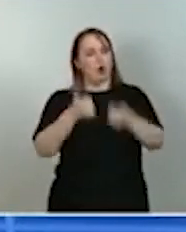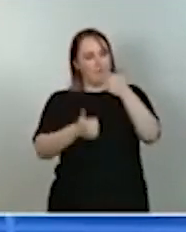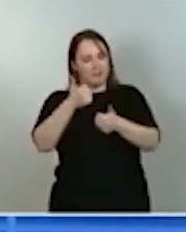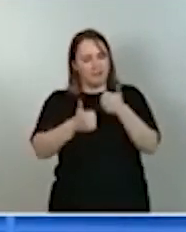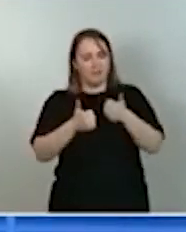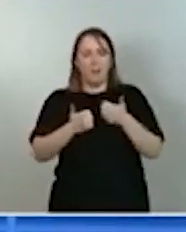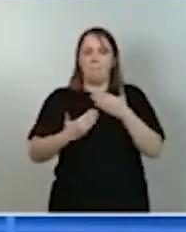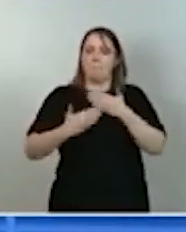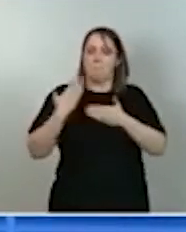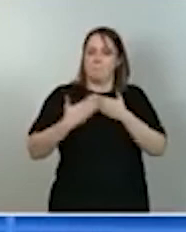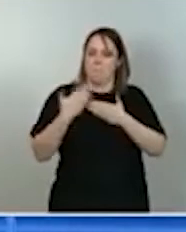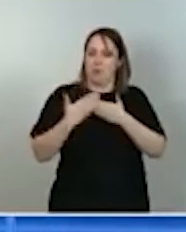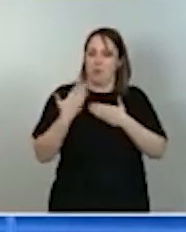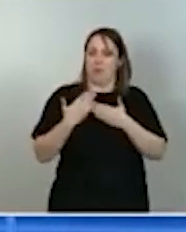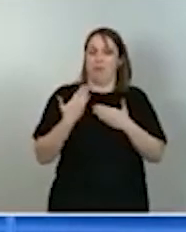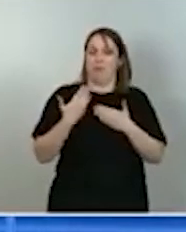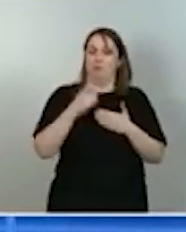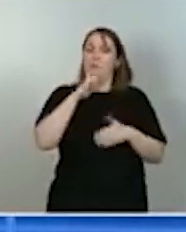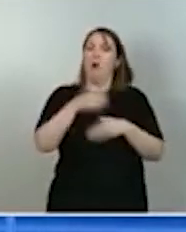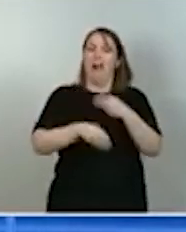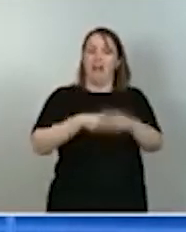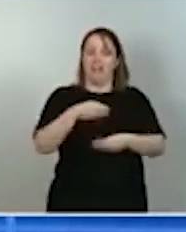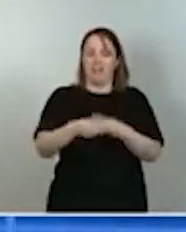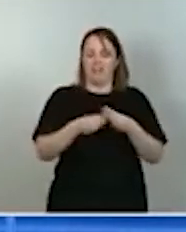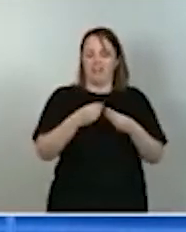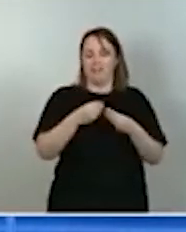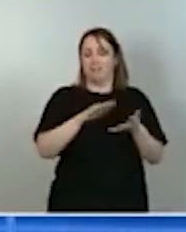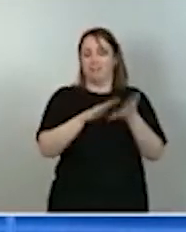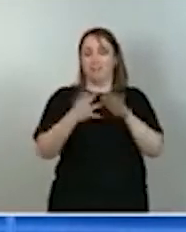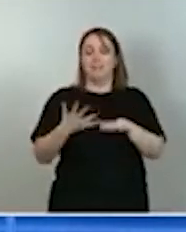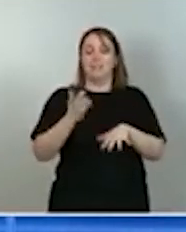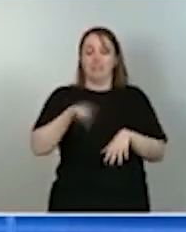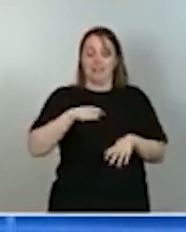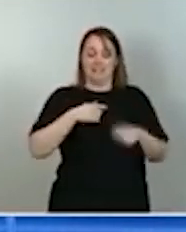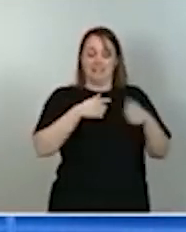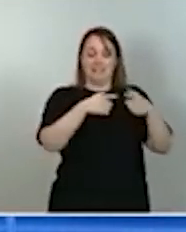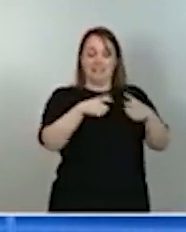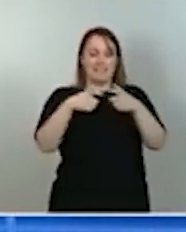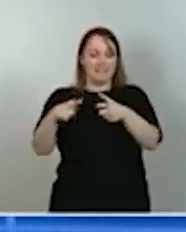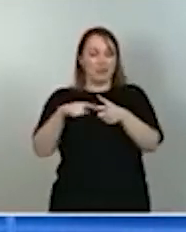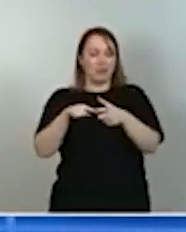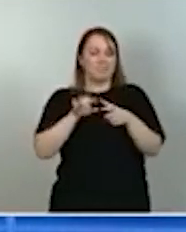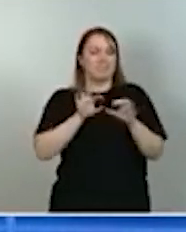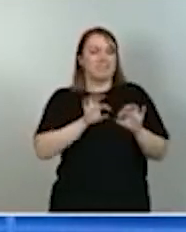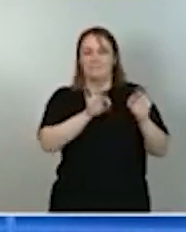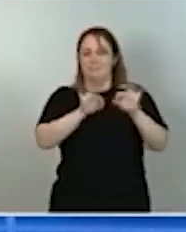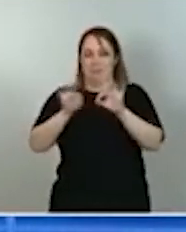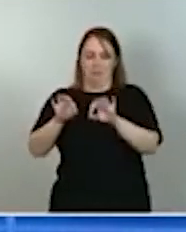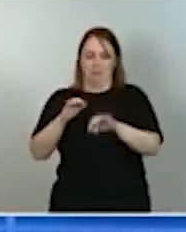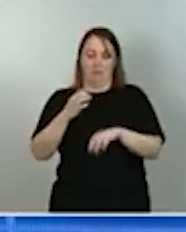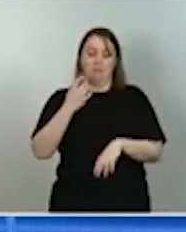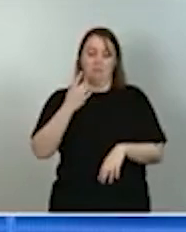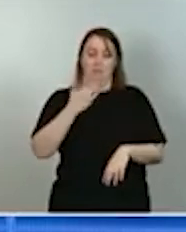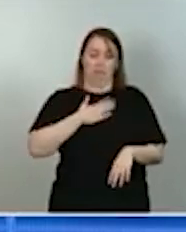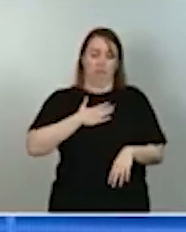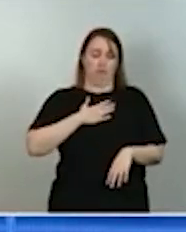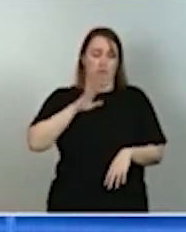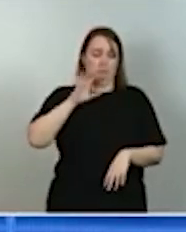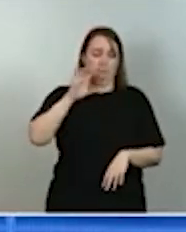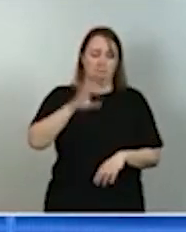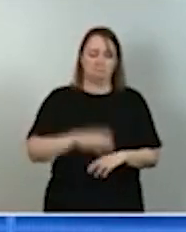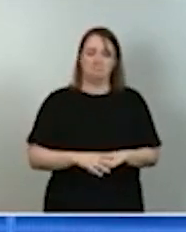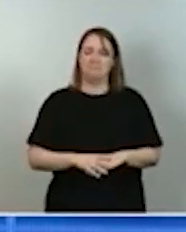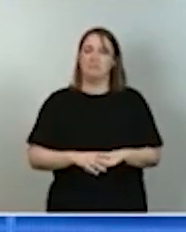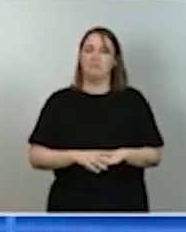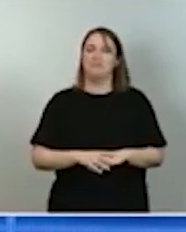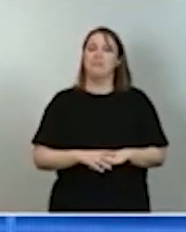el tejido productivo y nos permiten ubicarnos en sectores estratégicos como país. La cohesión territorial y la